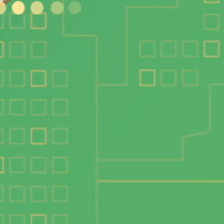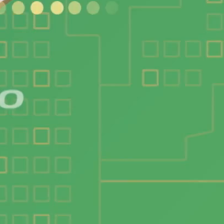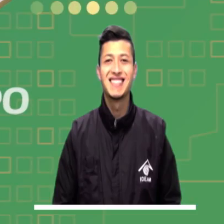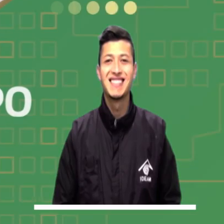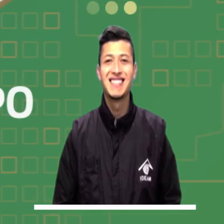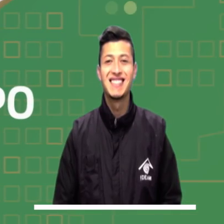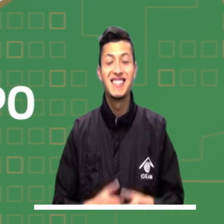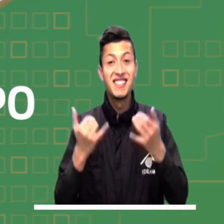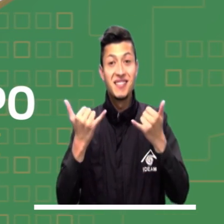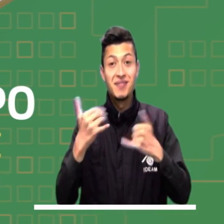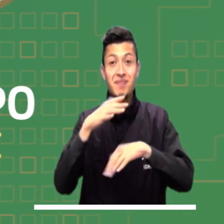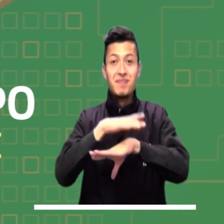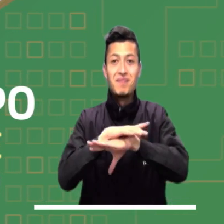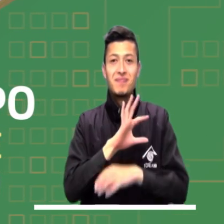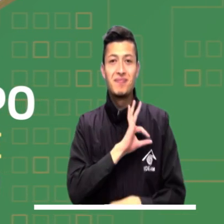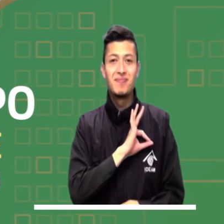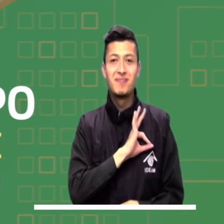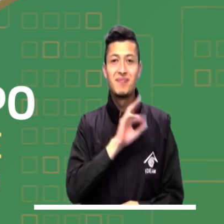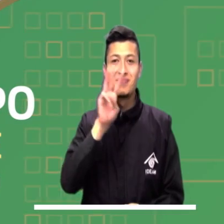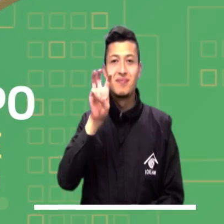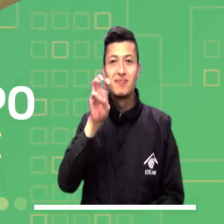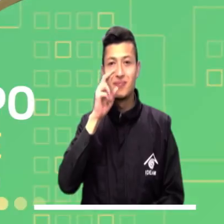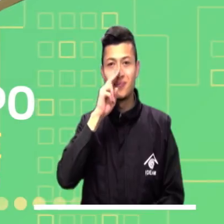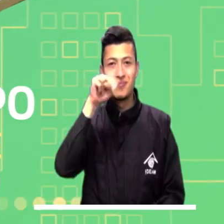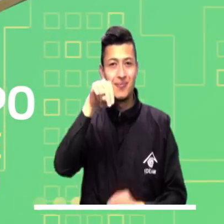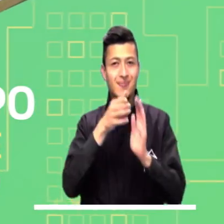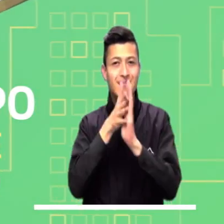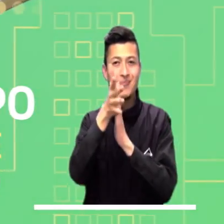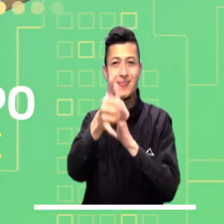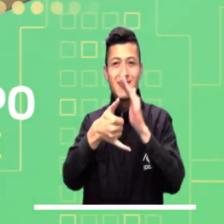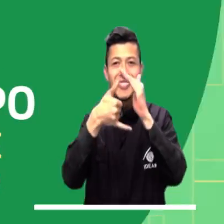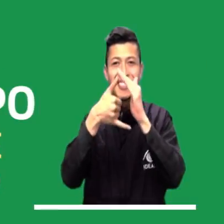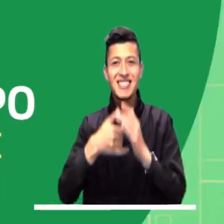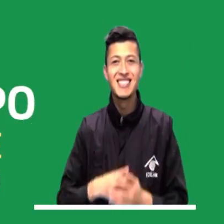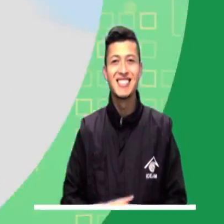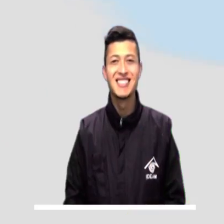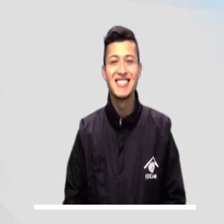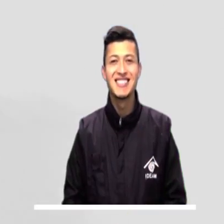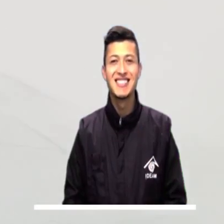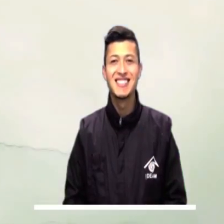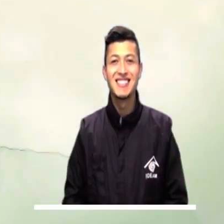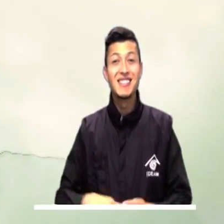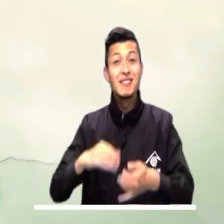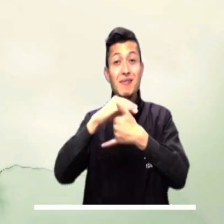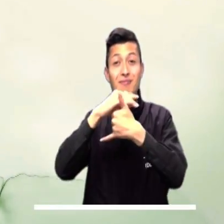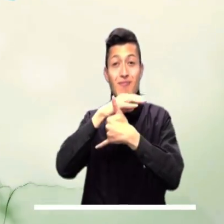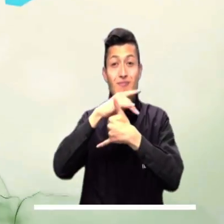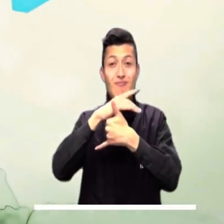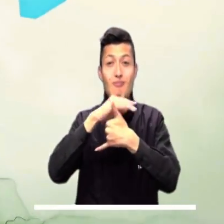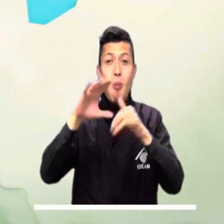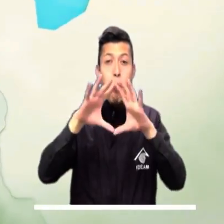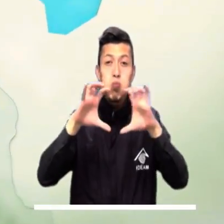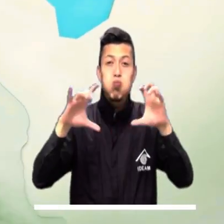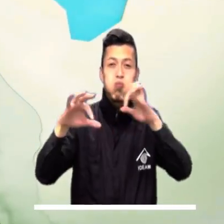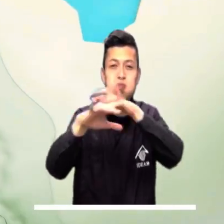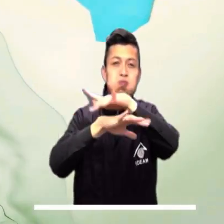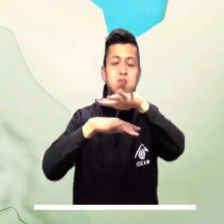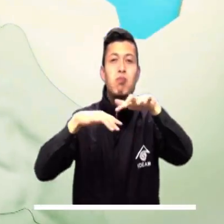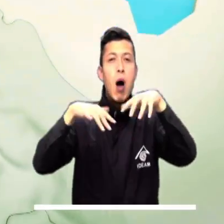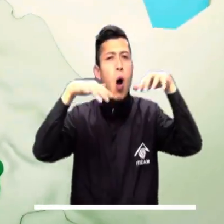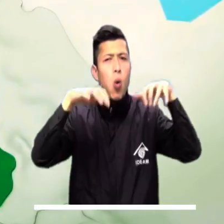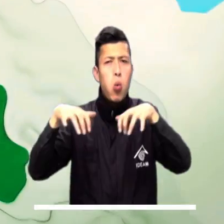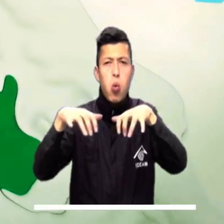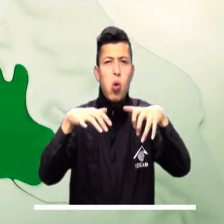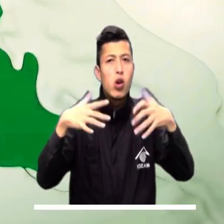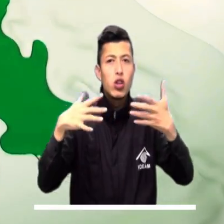Prognóstico del tiempo para la tarde de hoy, sábado 8 de junio. En el Caribe se estima un aumento en la nubosidad, lo cual puede traer